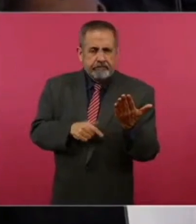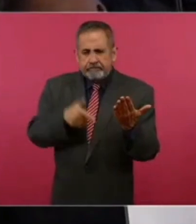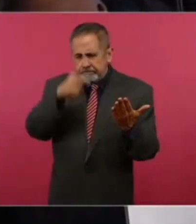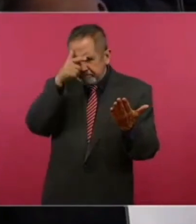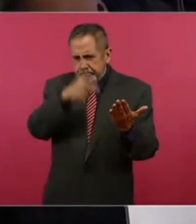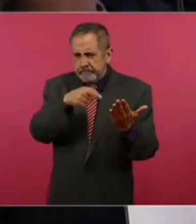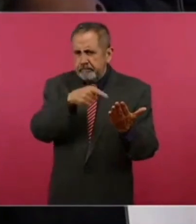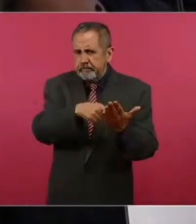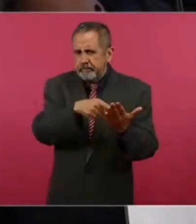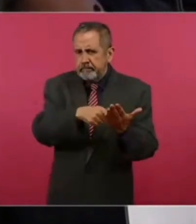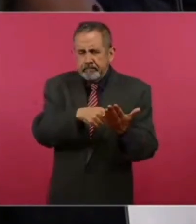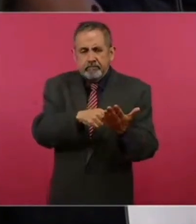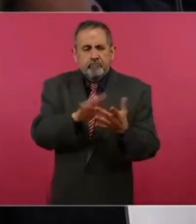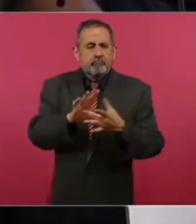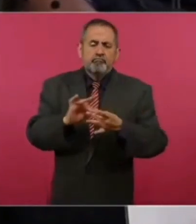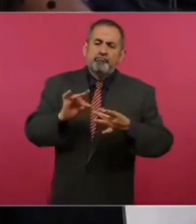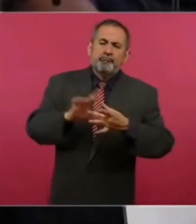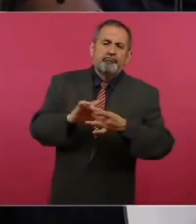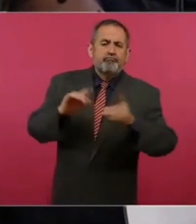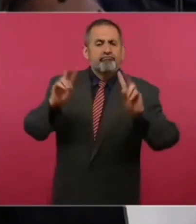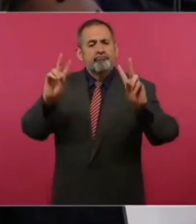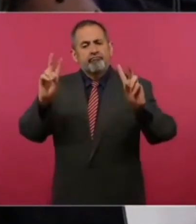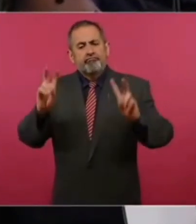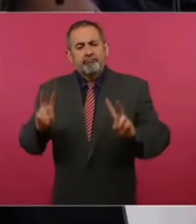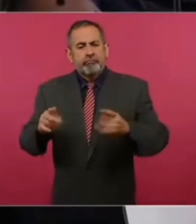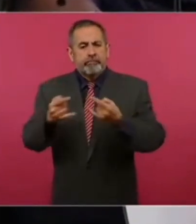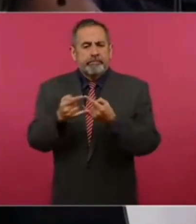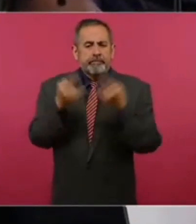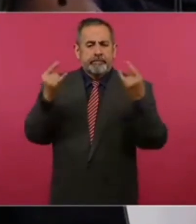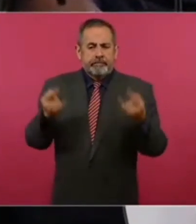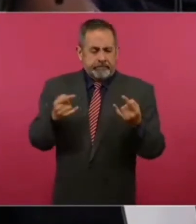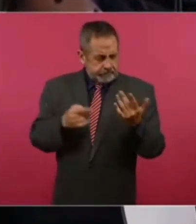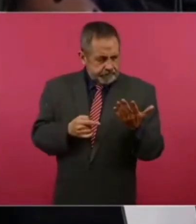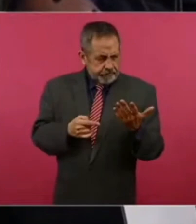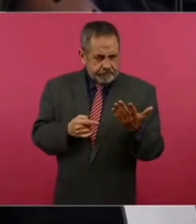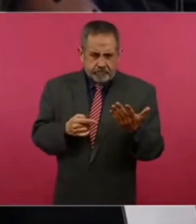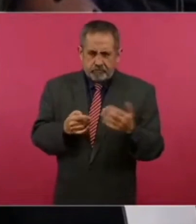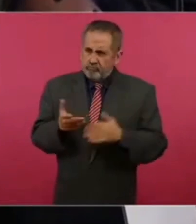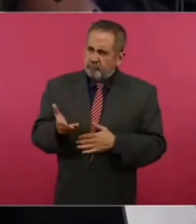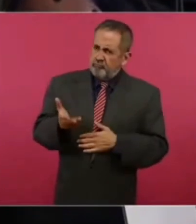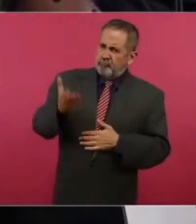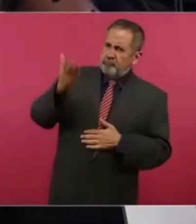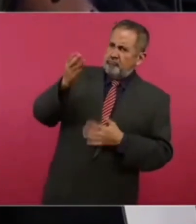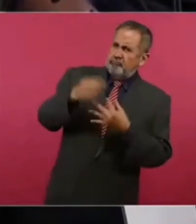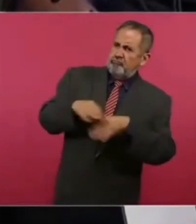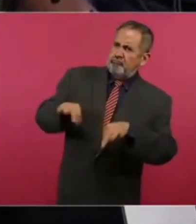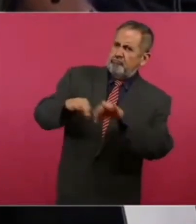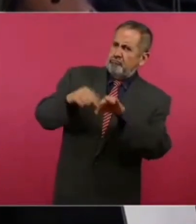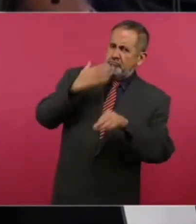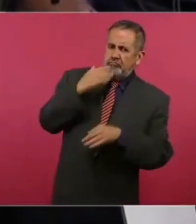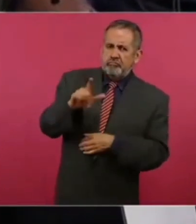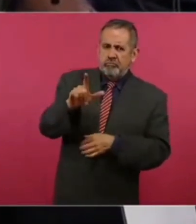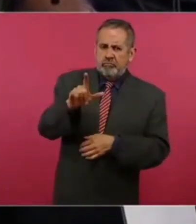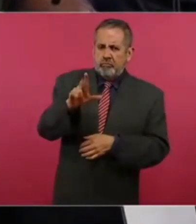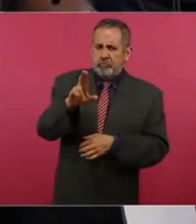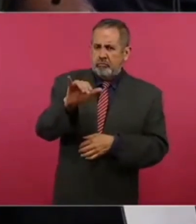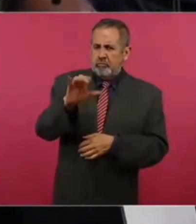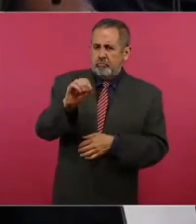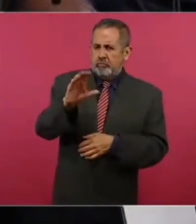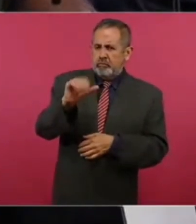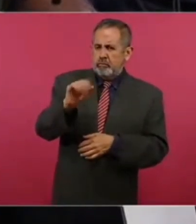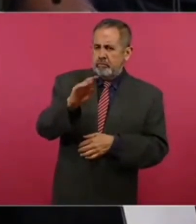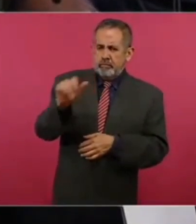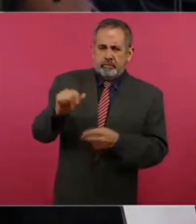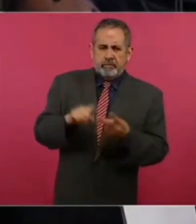puede ver que al abordar ciertos temas de historia se enaltecen figuras como la de Lucio Cabañas, la